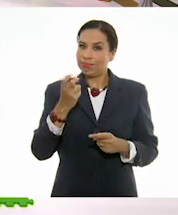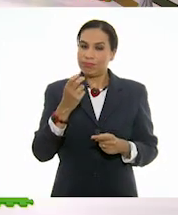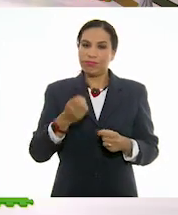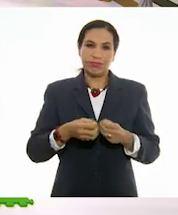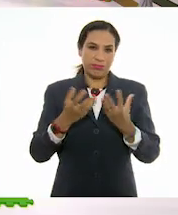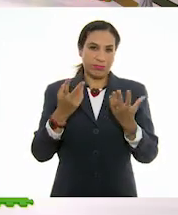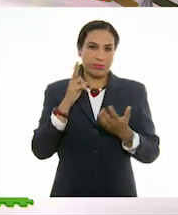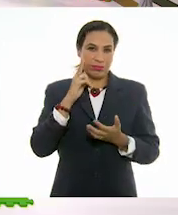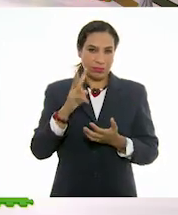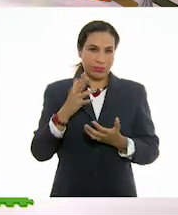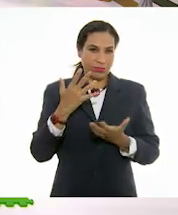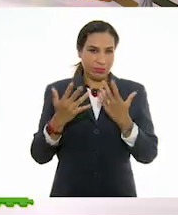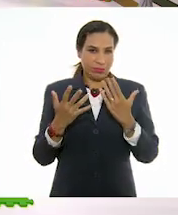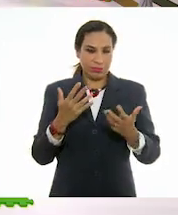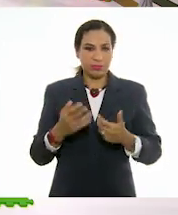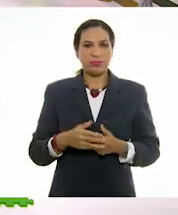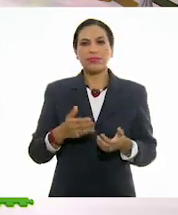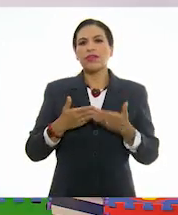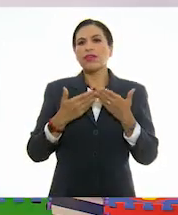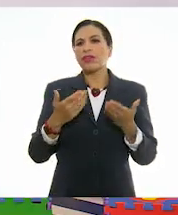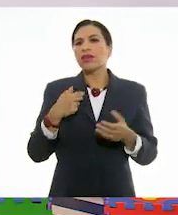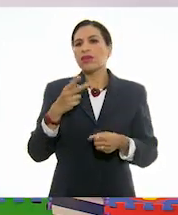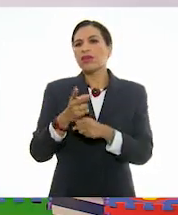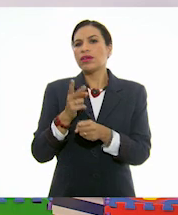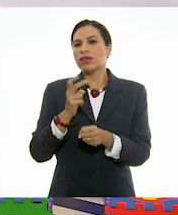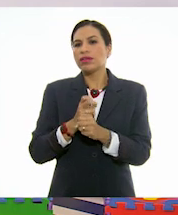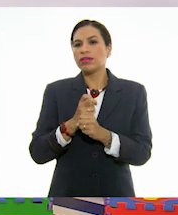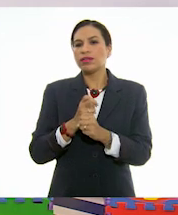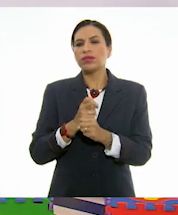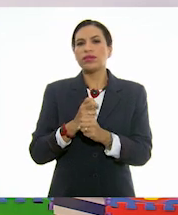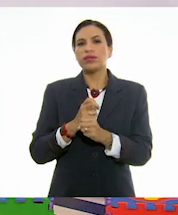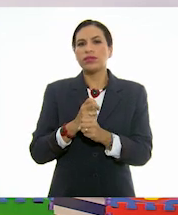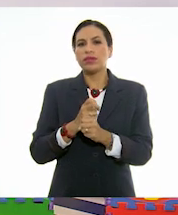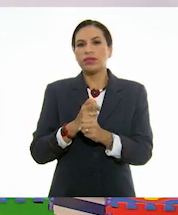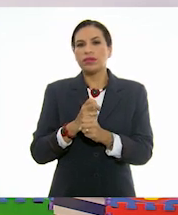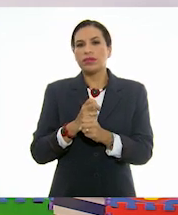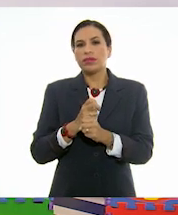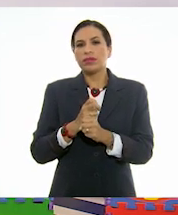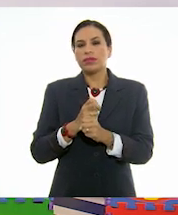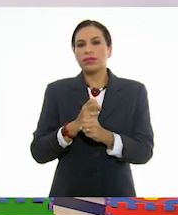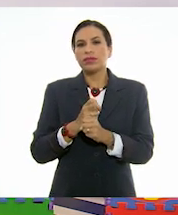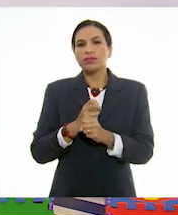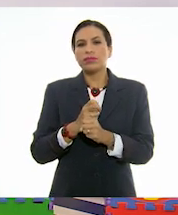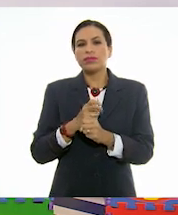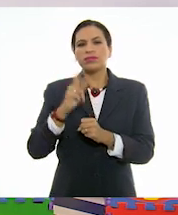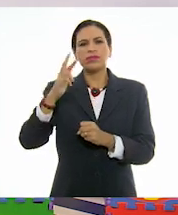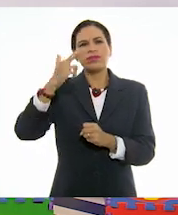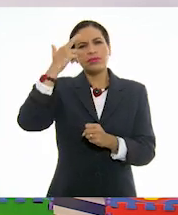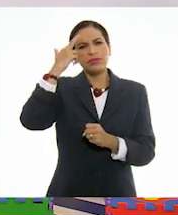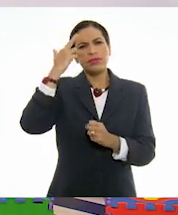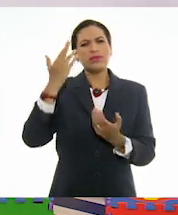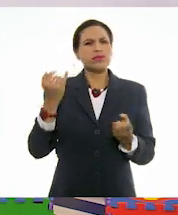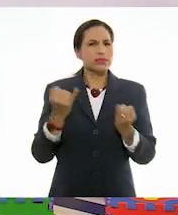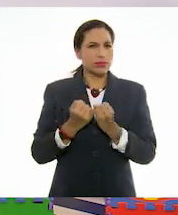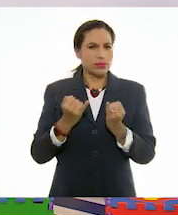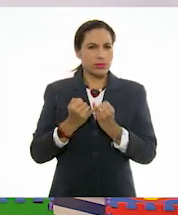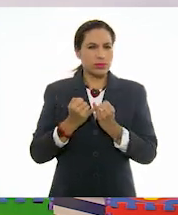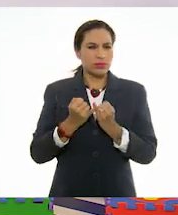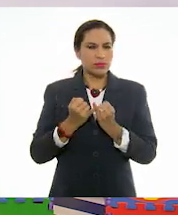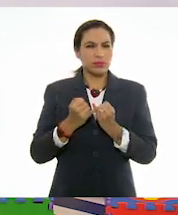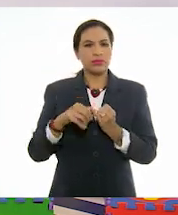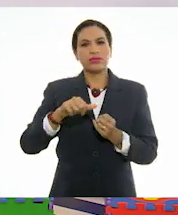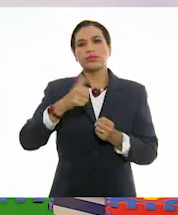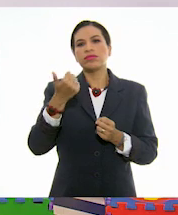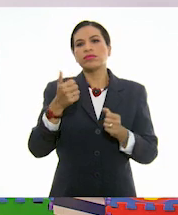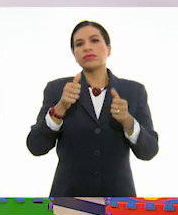por aquí está el énfasis. Ahora, te voy a invitar a que vamos a recordar también a